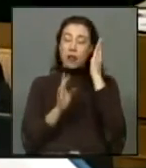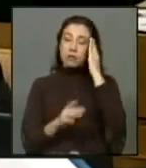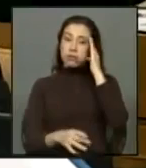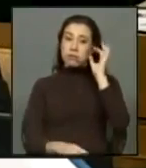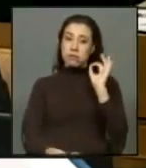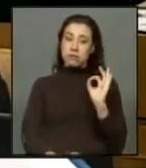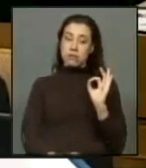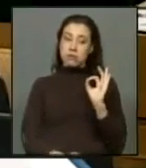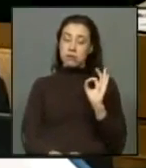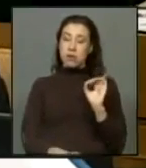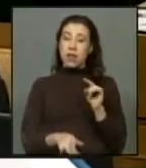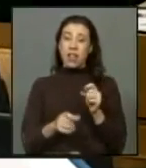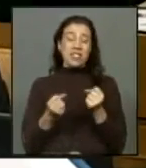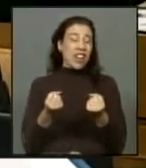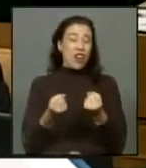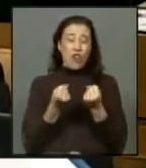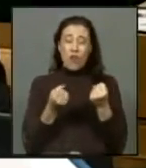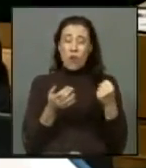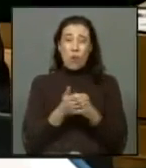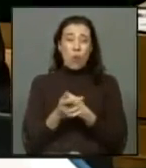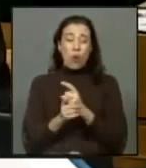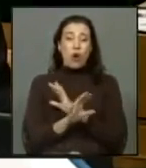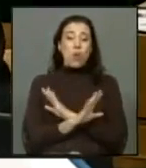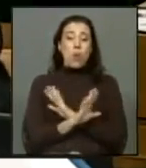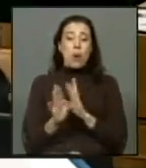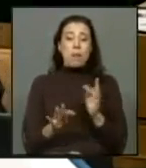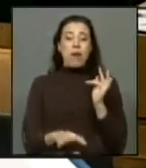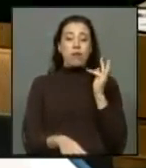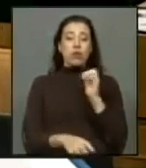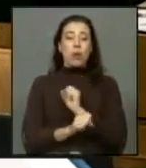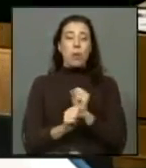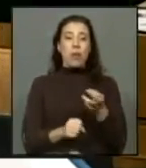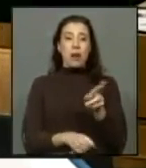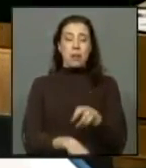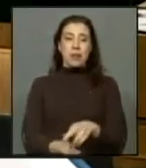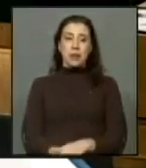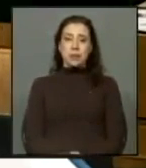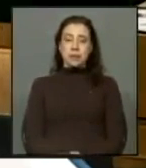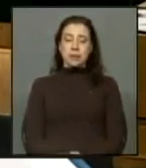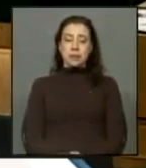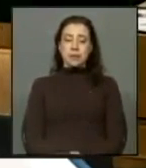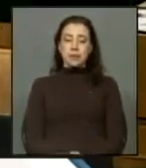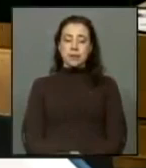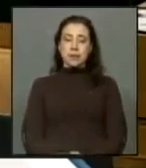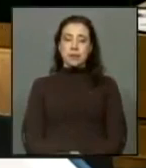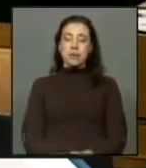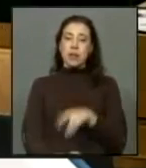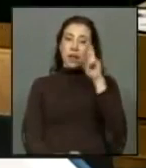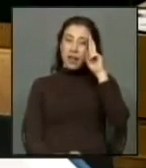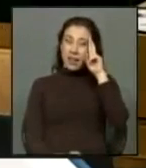que estas brutalidades jamás se pueden volver a cometer el recordar estos hechos